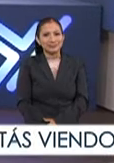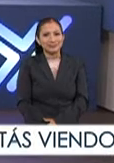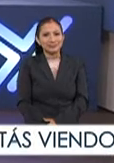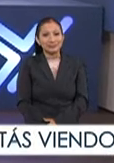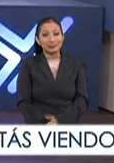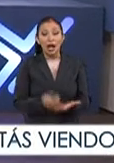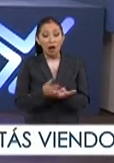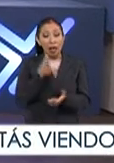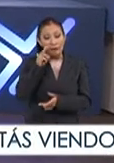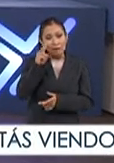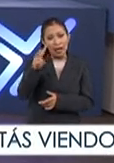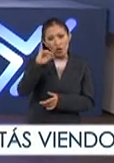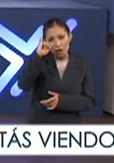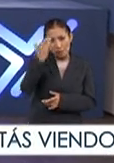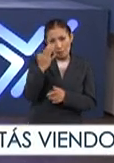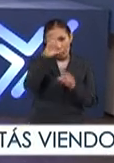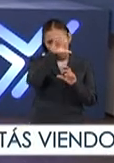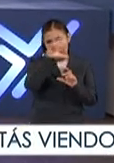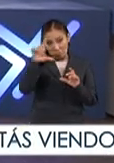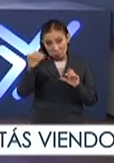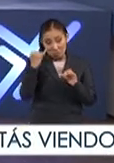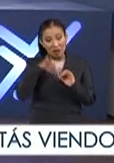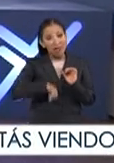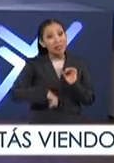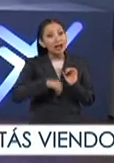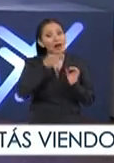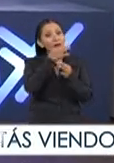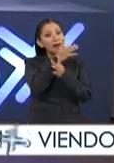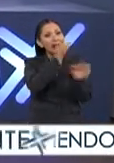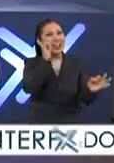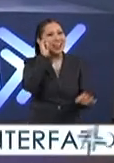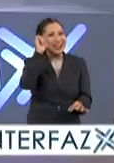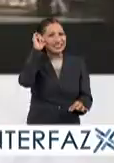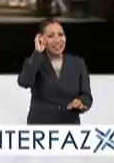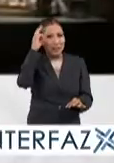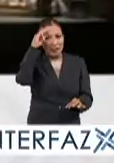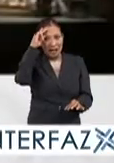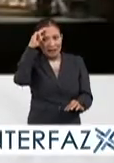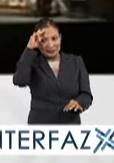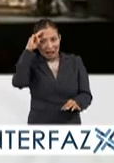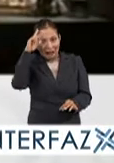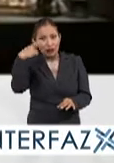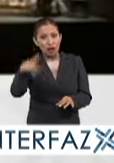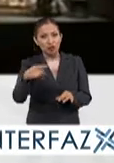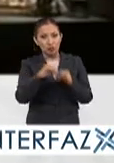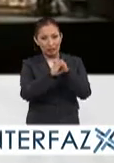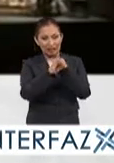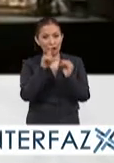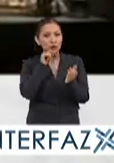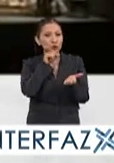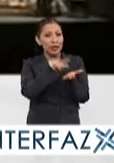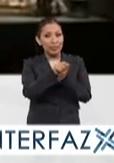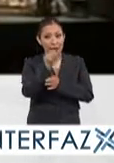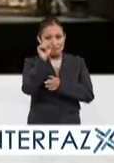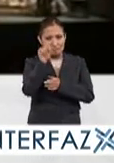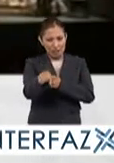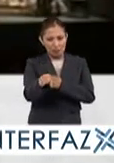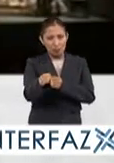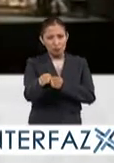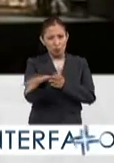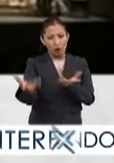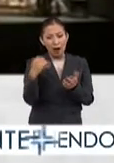Vamos a ver ahora unas imágenes muy interesantes que publicó ayer Bellas Artes en su cuenta de Twitter precisamente son